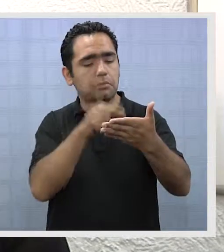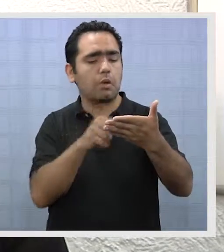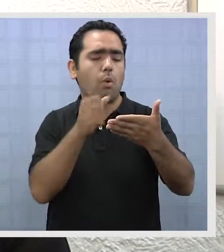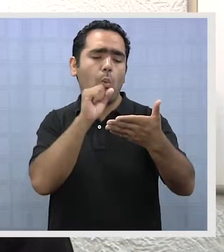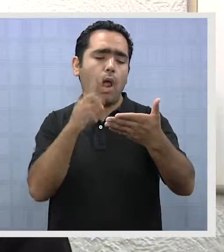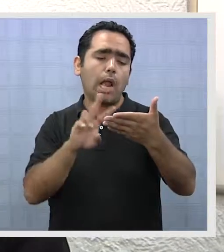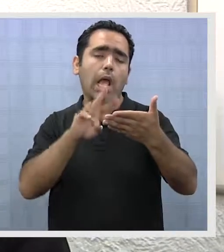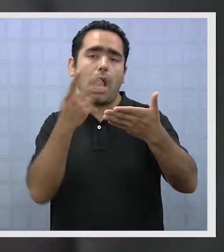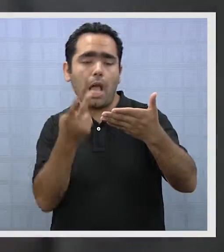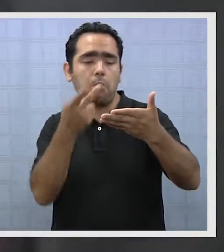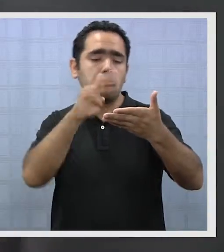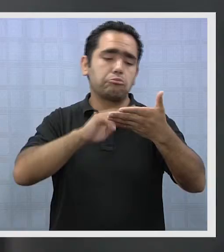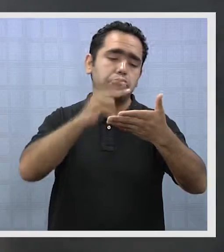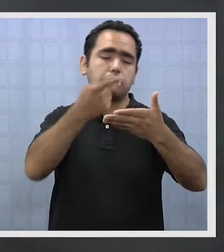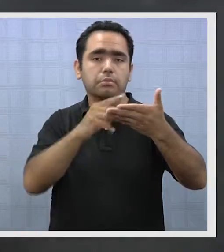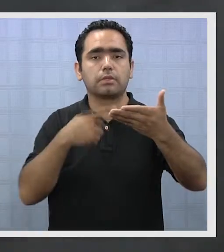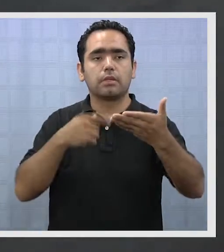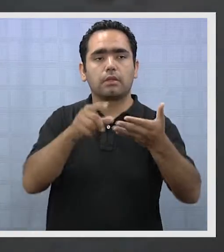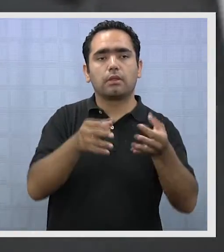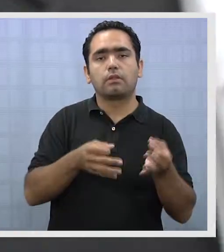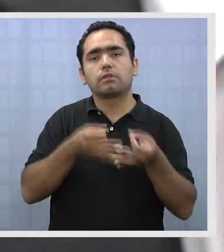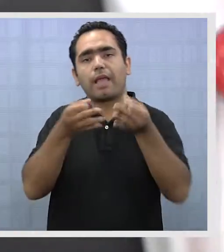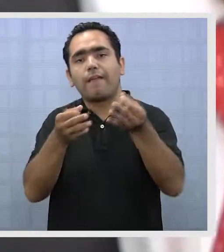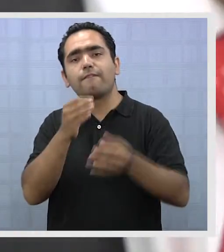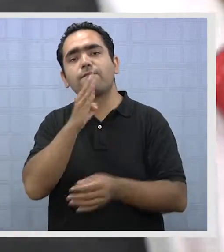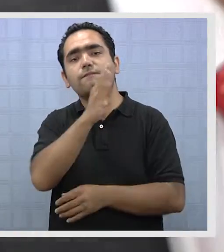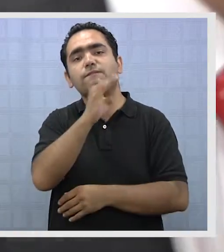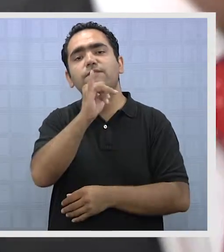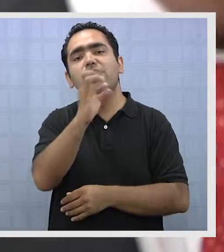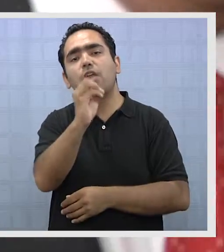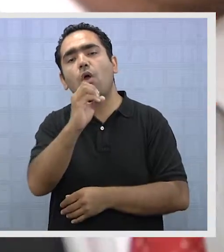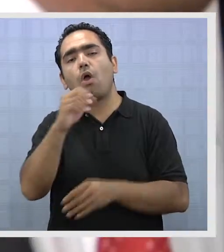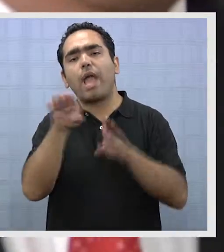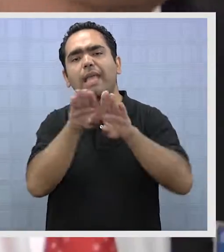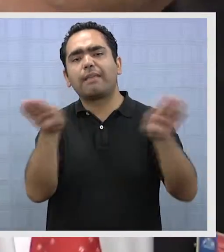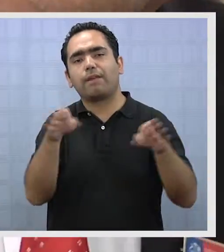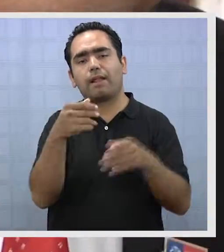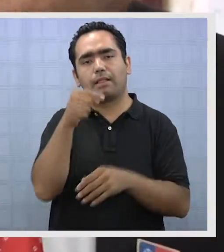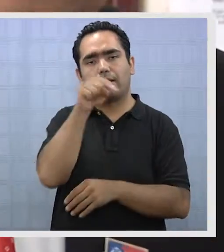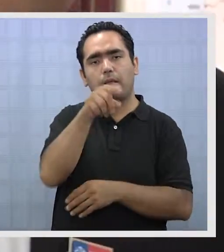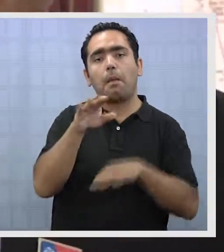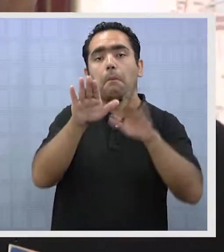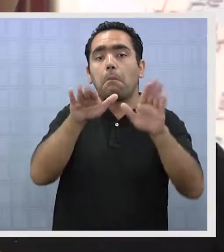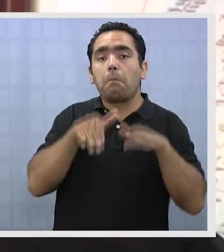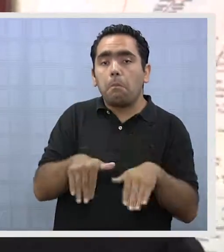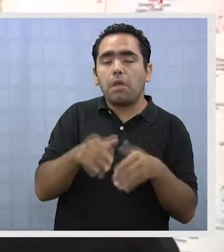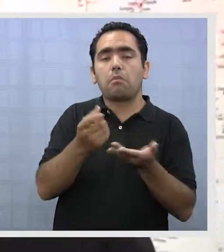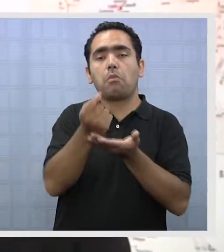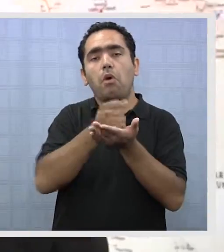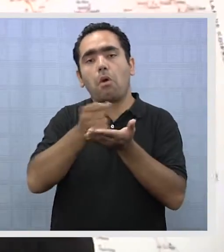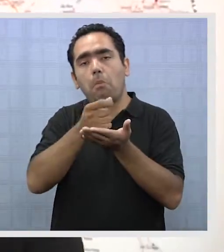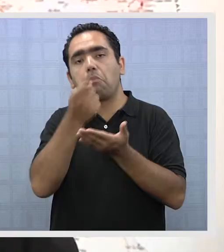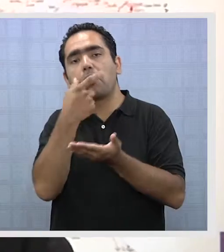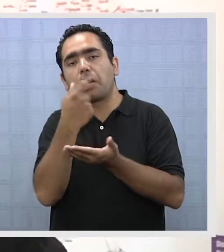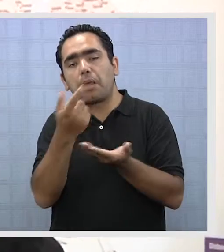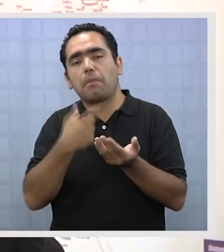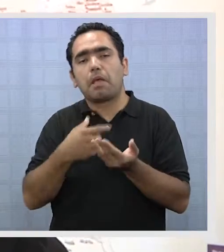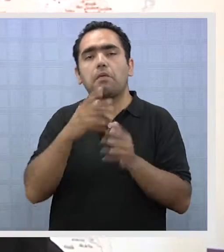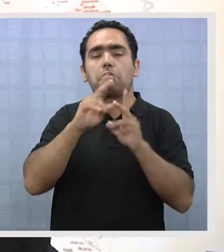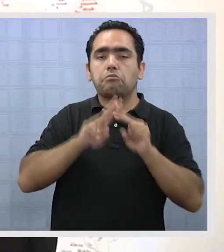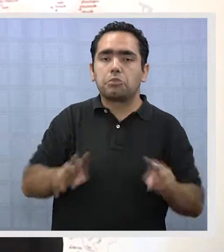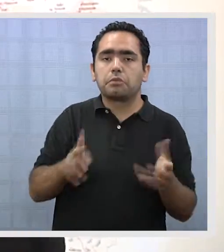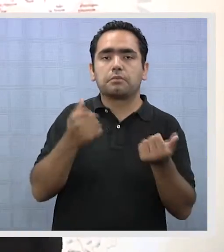cliente, cambiarlo por otro que sea, y allí donde está lo importante, un medicamento bioequivalente, o sea, que en la práctica tenga la misma